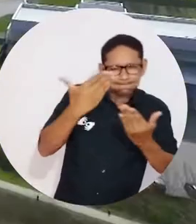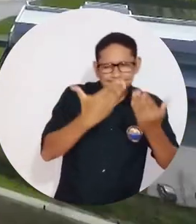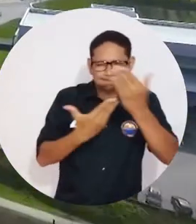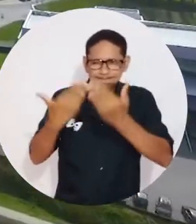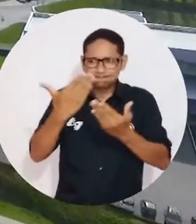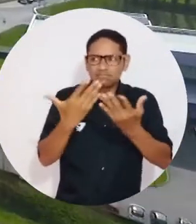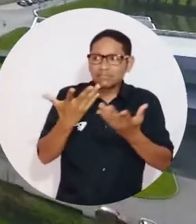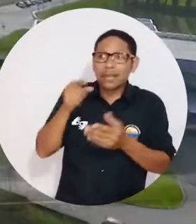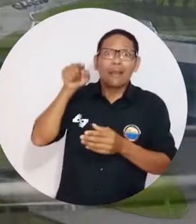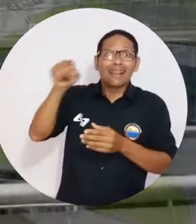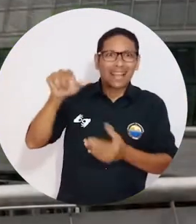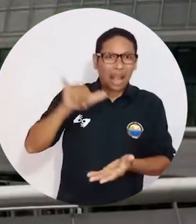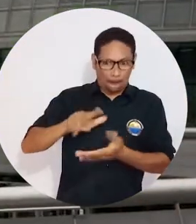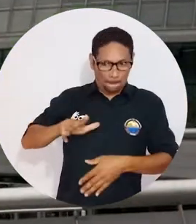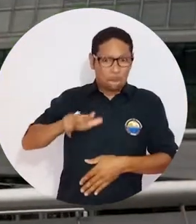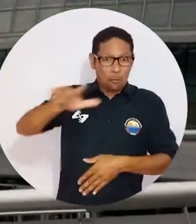glorieta aquí en Portugal.